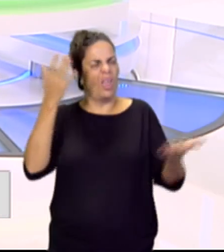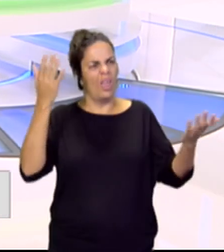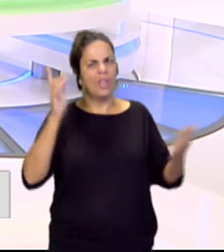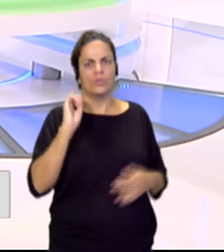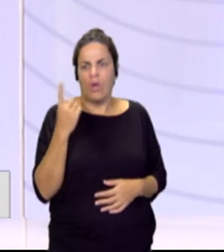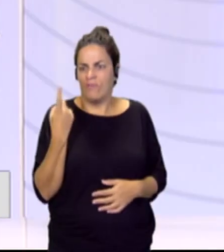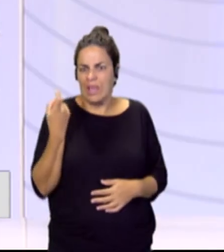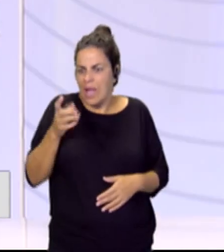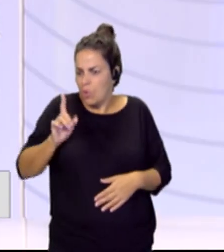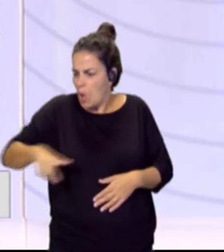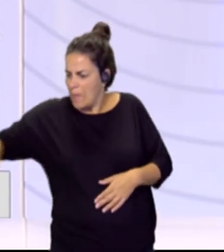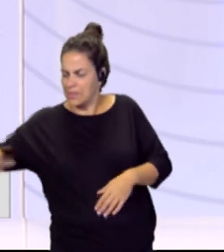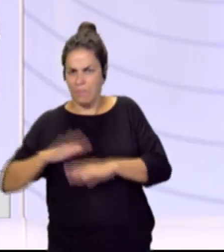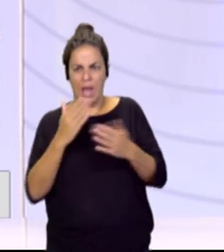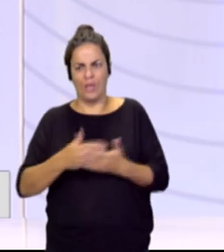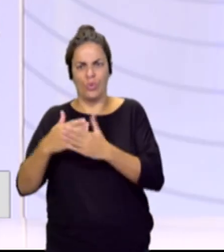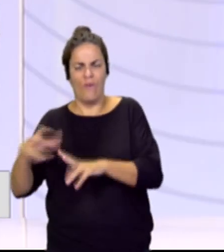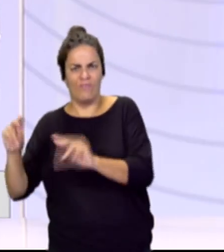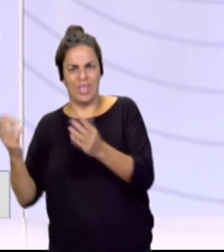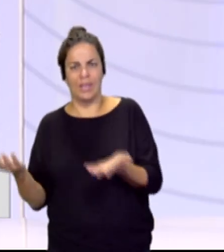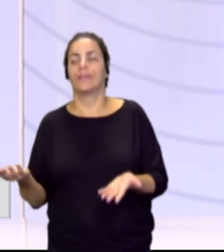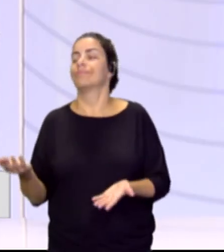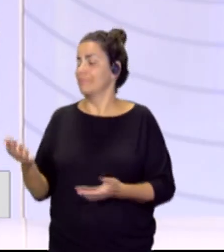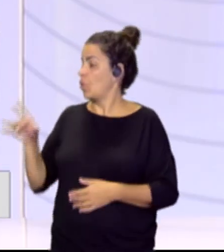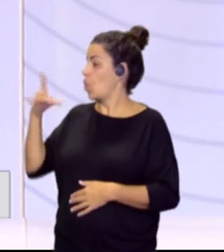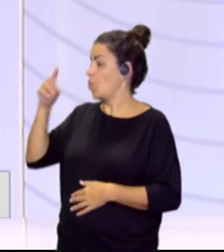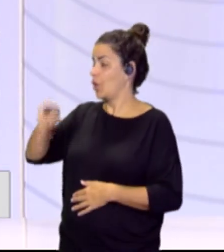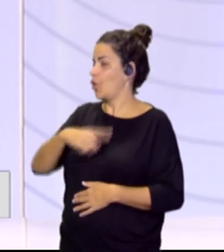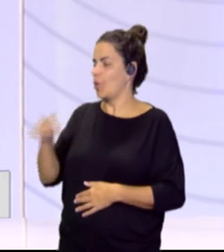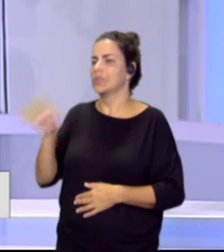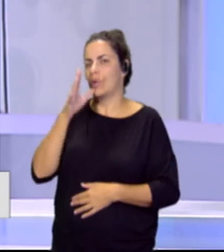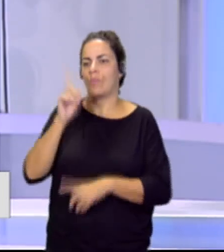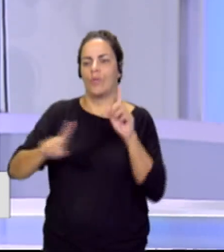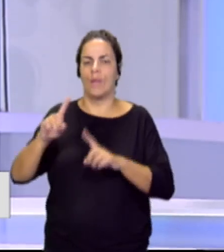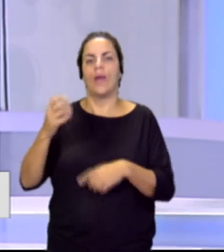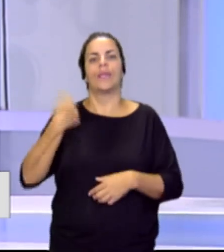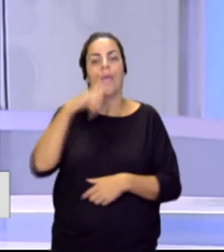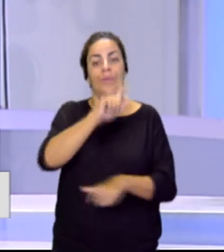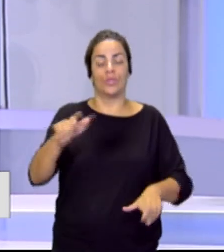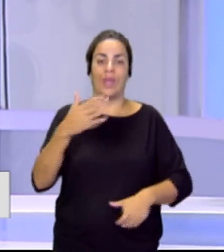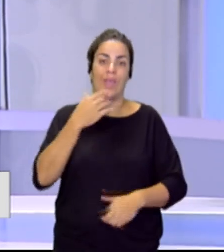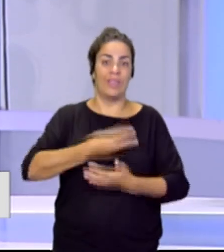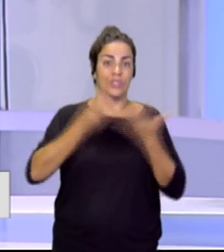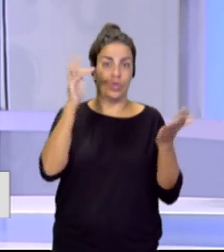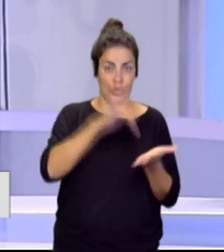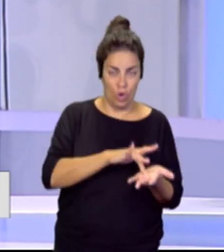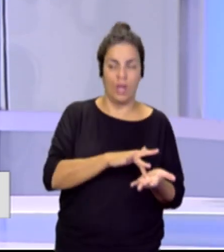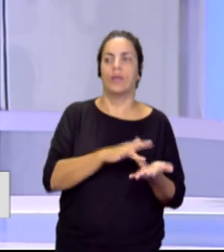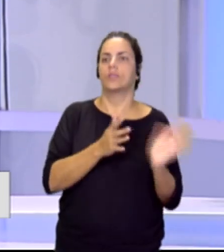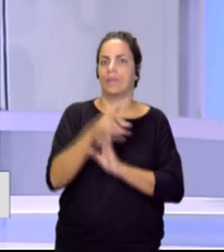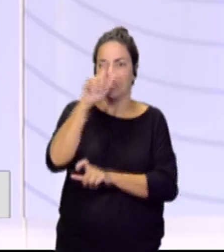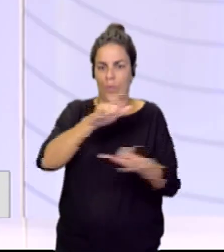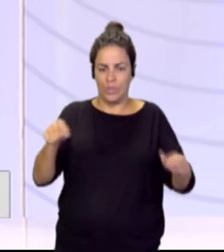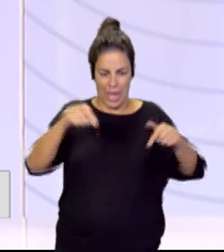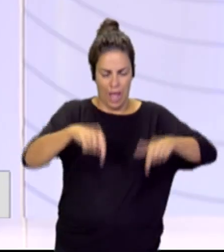terminar sus estudios. Que no son los únicos. Hay un problema con los estutelados y es gente que se ha formado, lo decía Enrique perfectamente, que se ha formado aquí, que van a